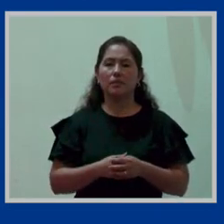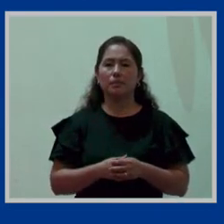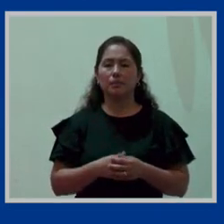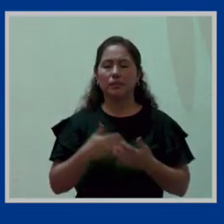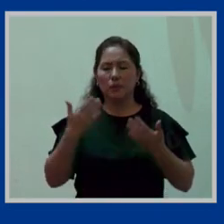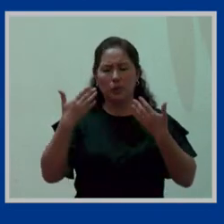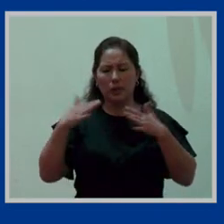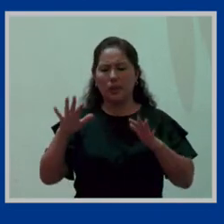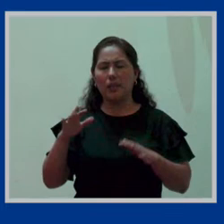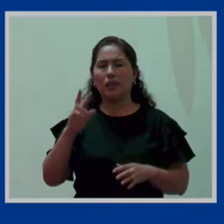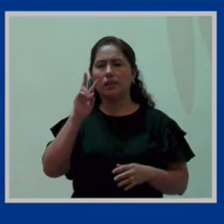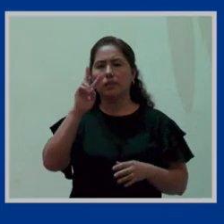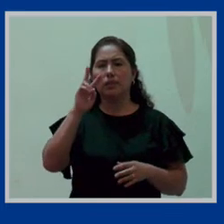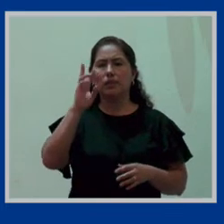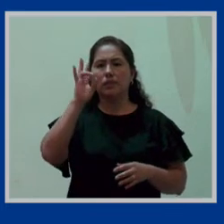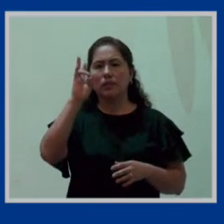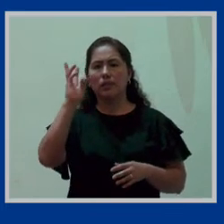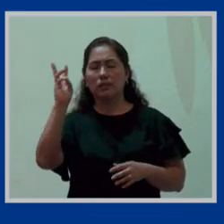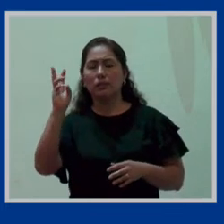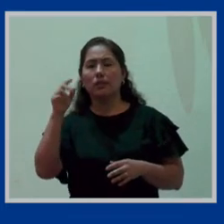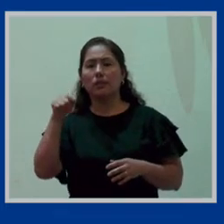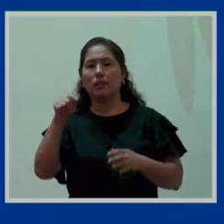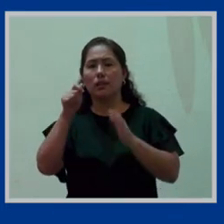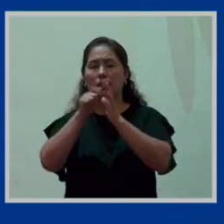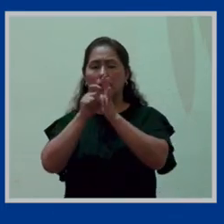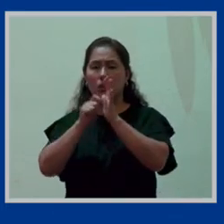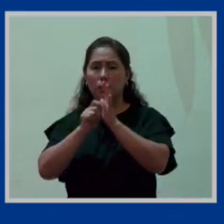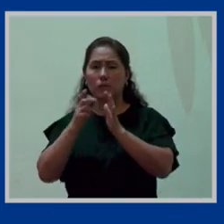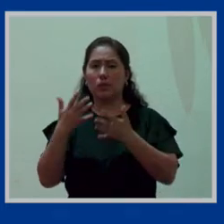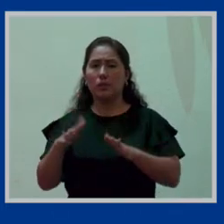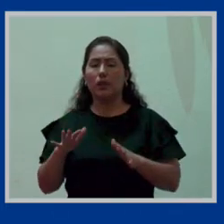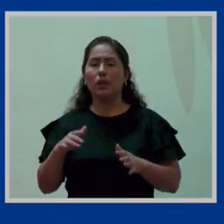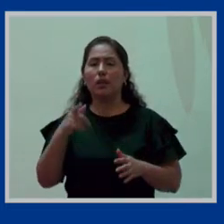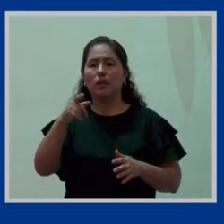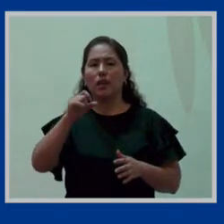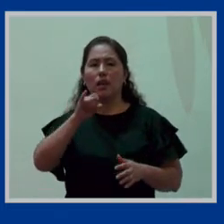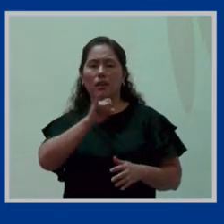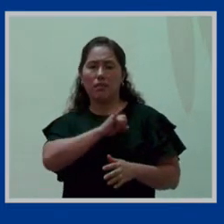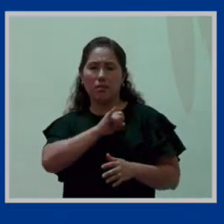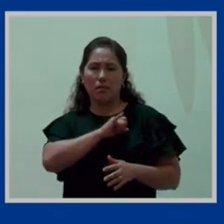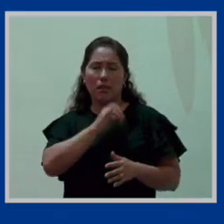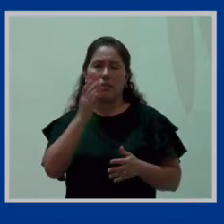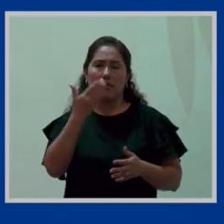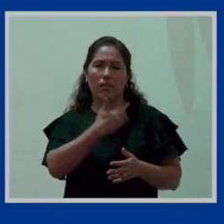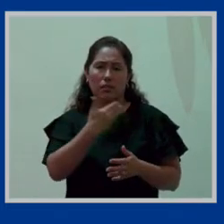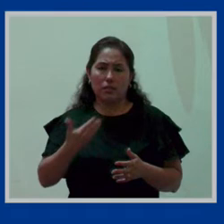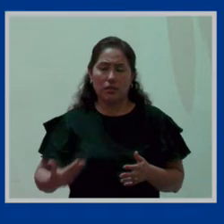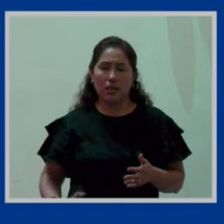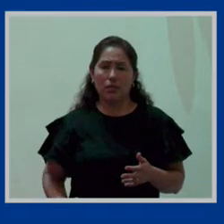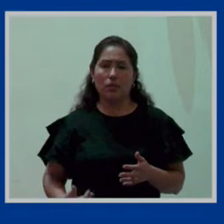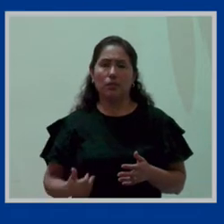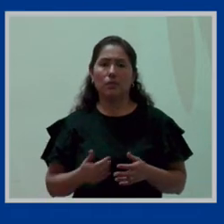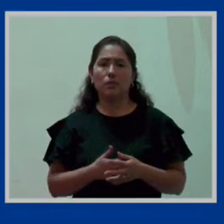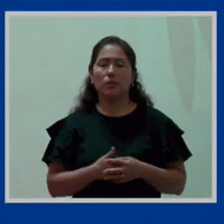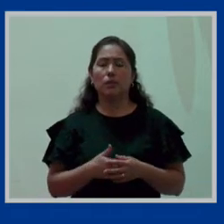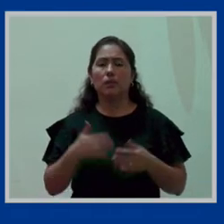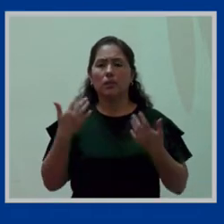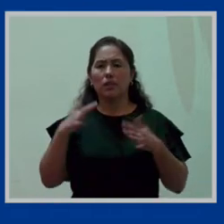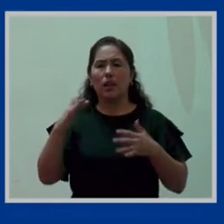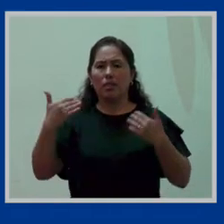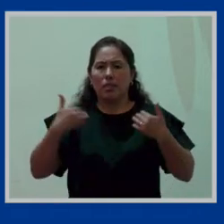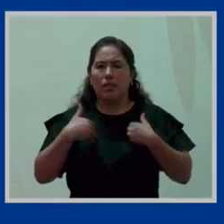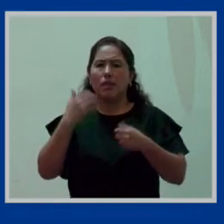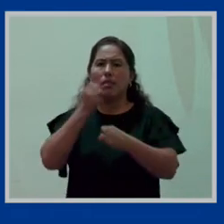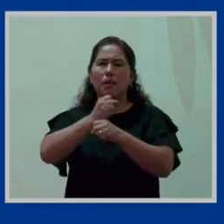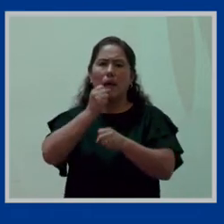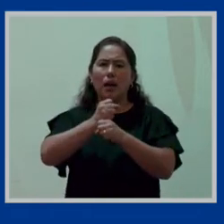276 inclusive dentro hay algunas entidades del estado que tienen trabajadoras y